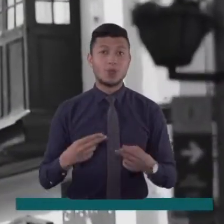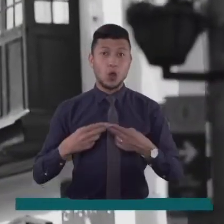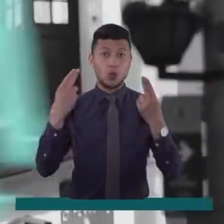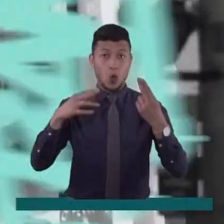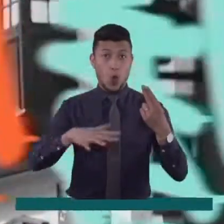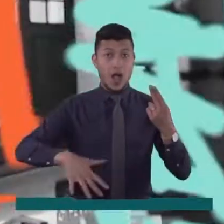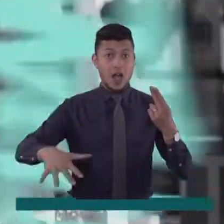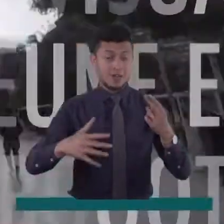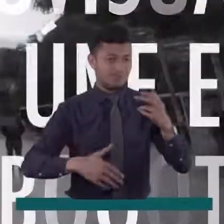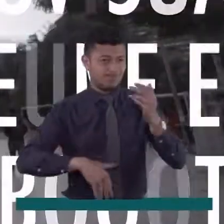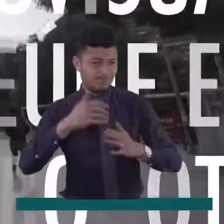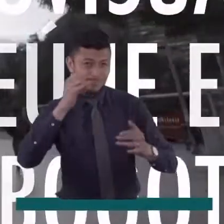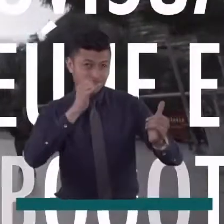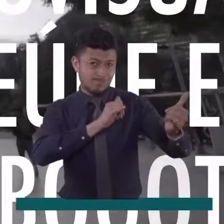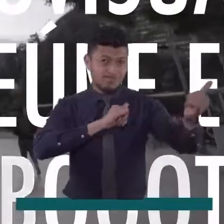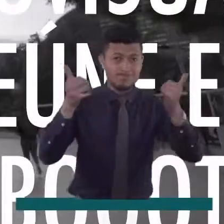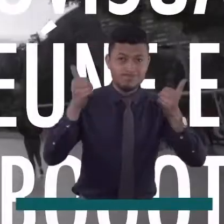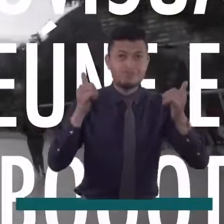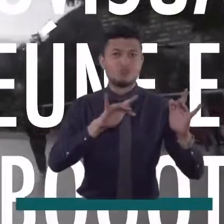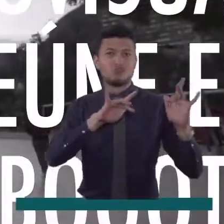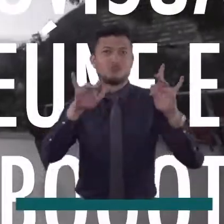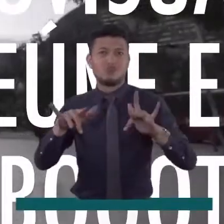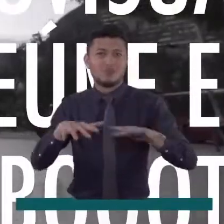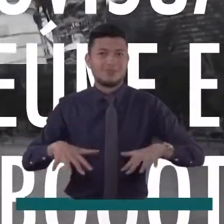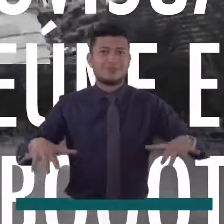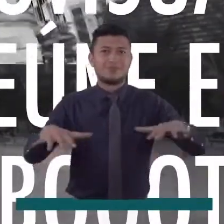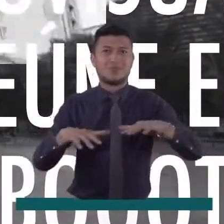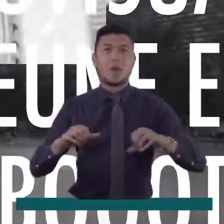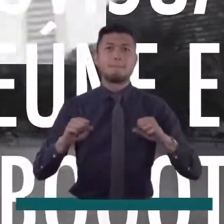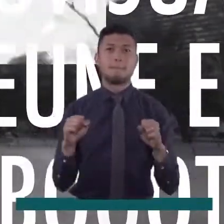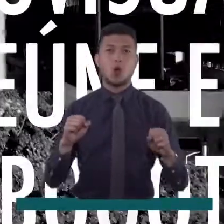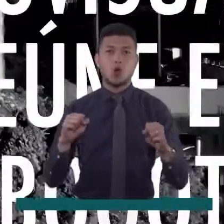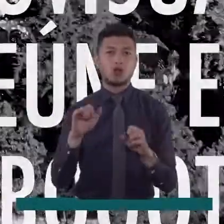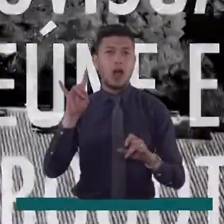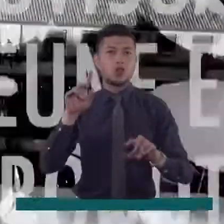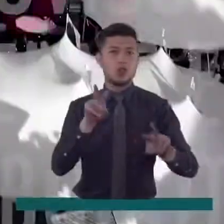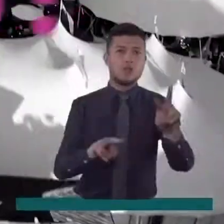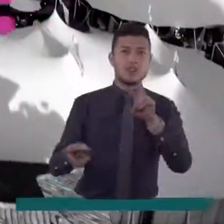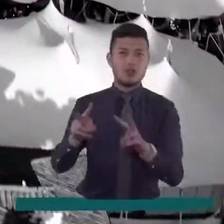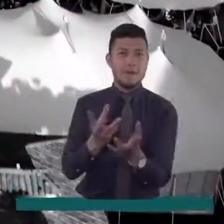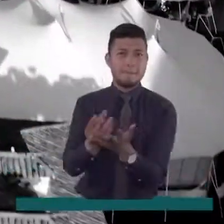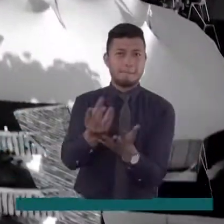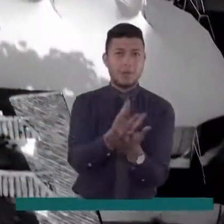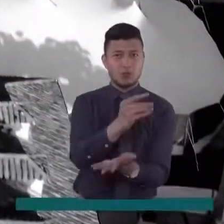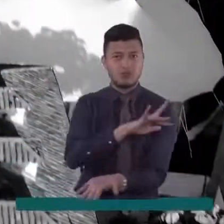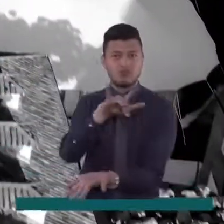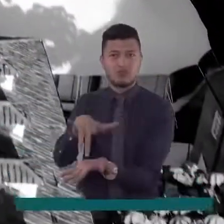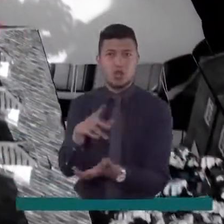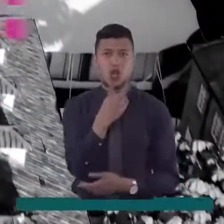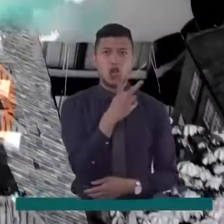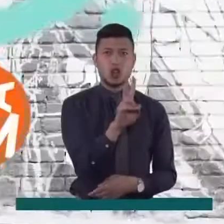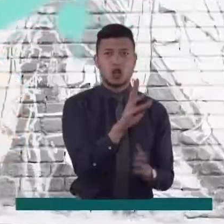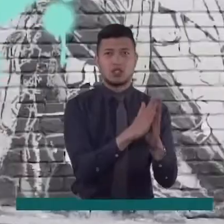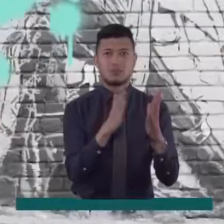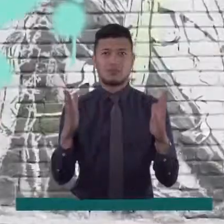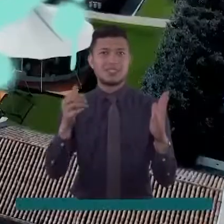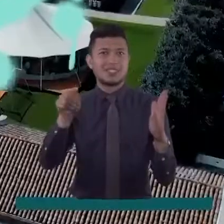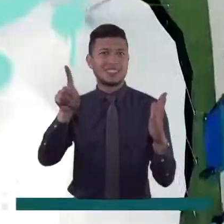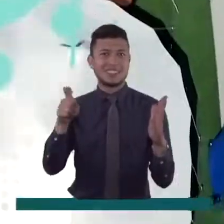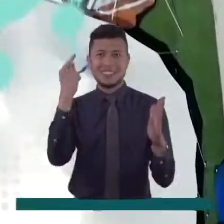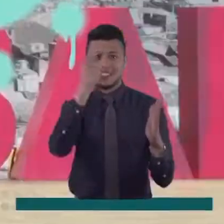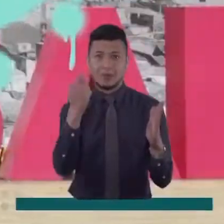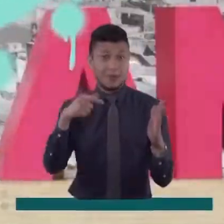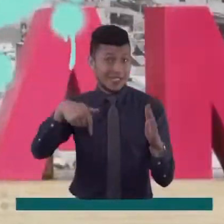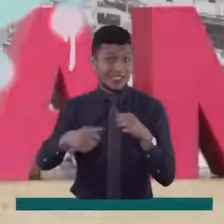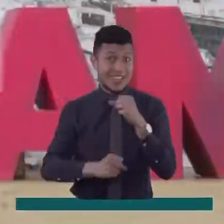Tunja enciende sus cámaras con la llegada del Bogotá Audiovisual Market, BAM, que visitará esta región del 12 al 16 de septiembre